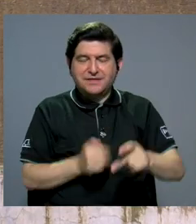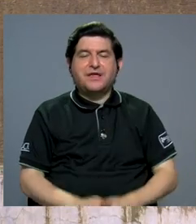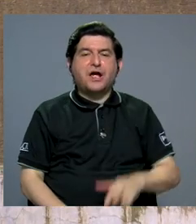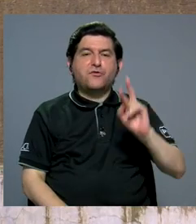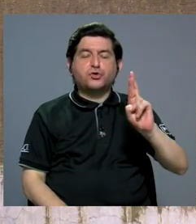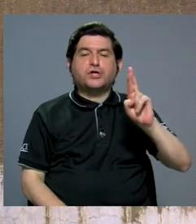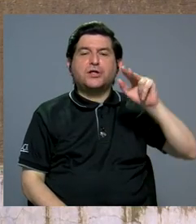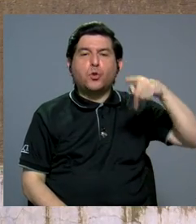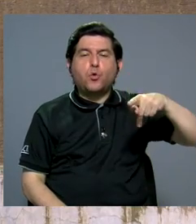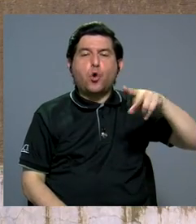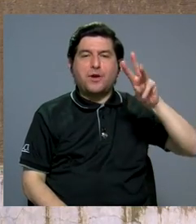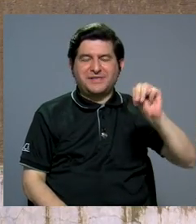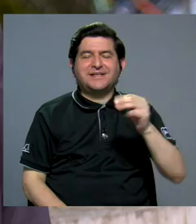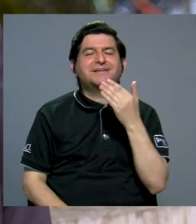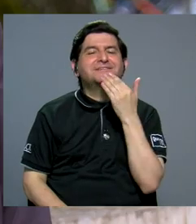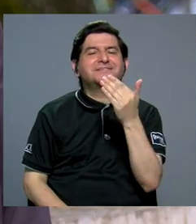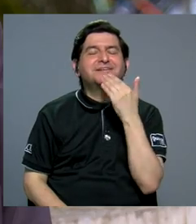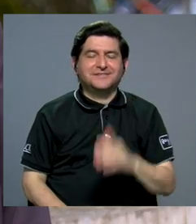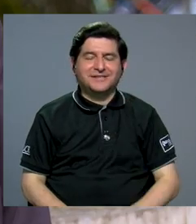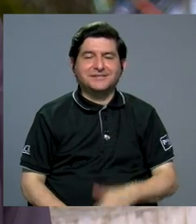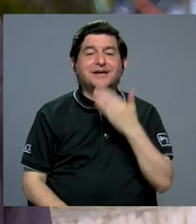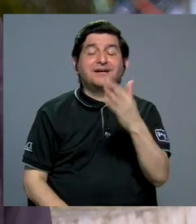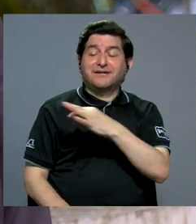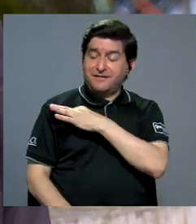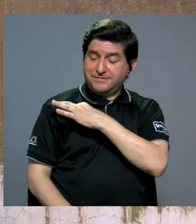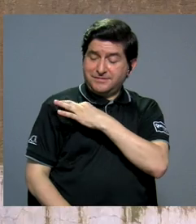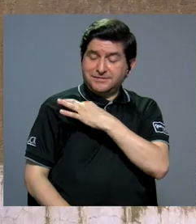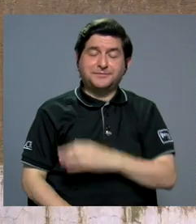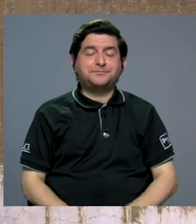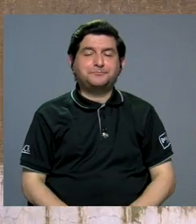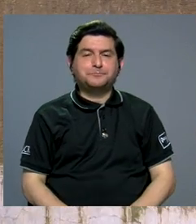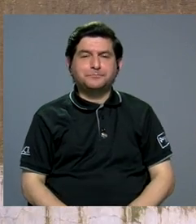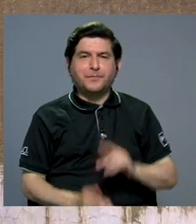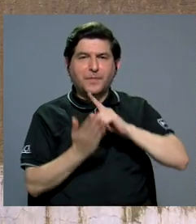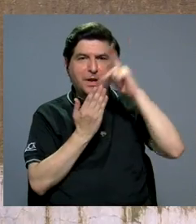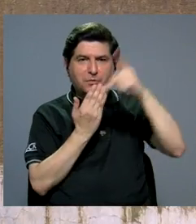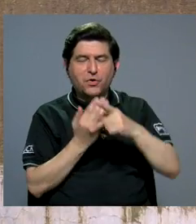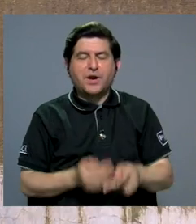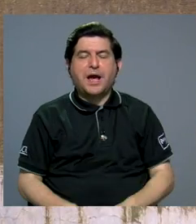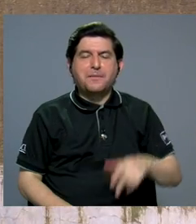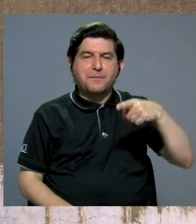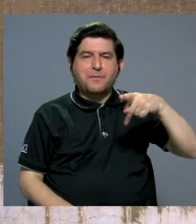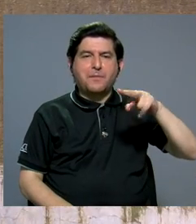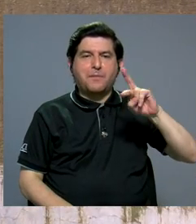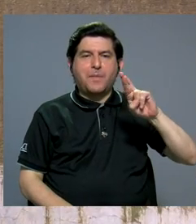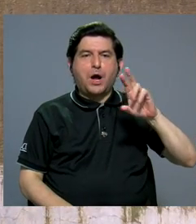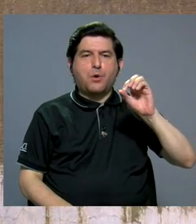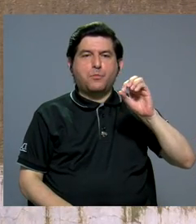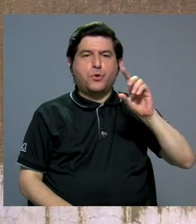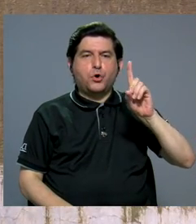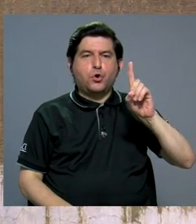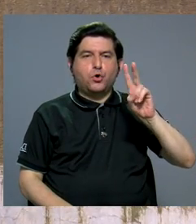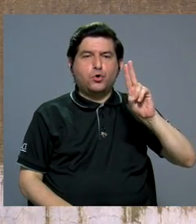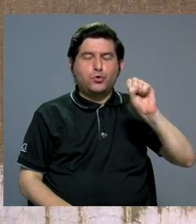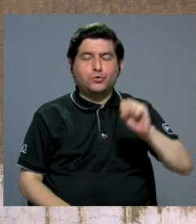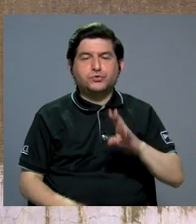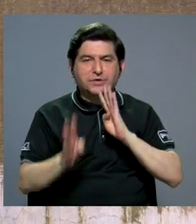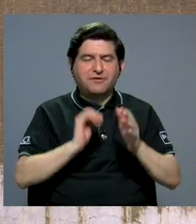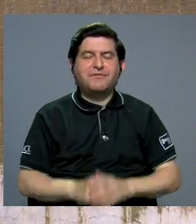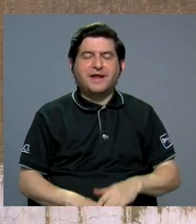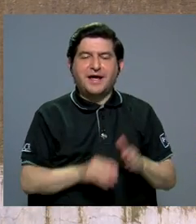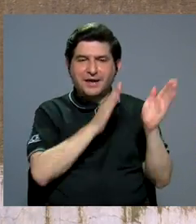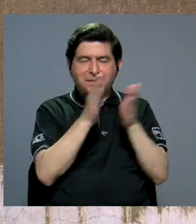don Rosendo Pujol Mesayos. Muchísimas gracias. Muchas gracias por la invitación. Desde el programa PRODUS de la Universidad de Costa Rica, hablaremos del Plan